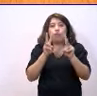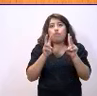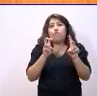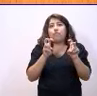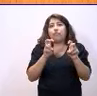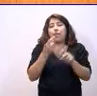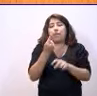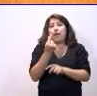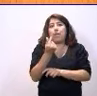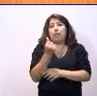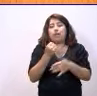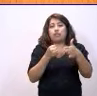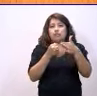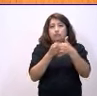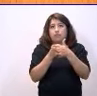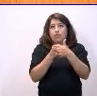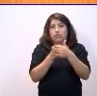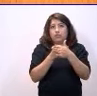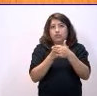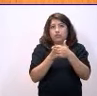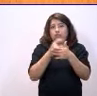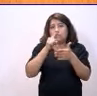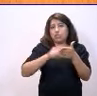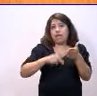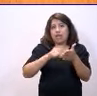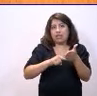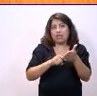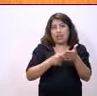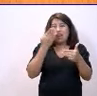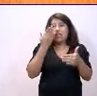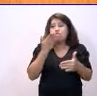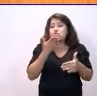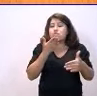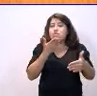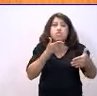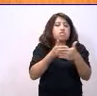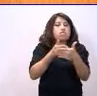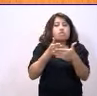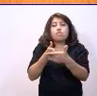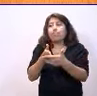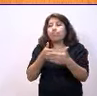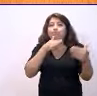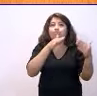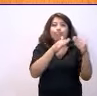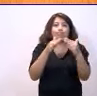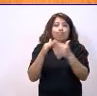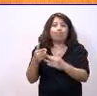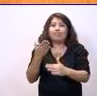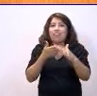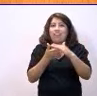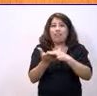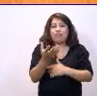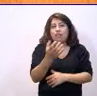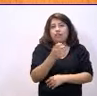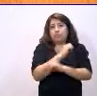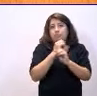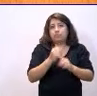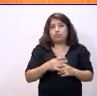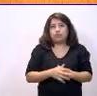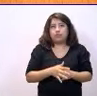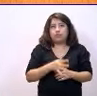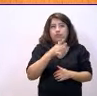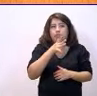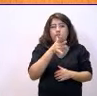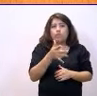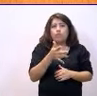precios máximos al alquiler que impiden que se pueda acceder. Porque la vivienda no puede ser un bien que